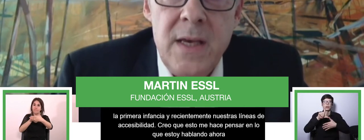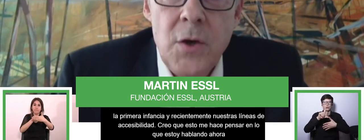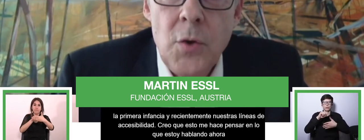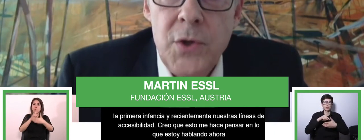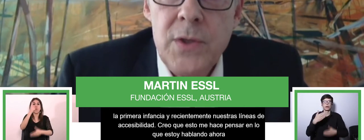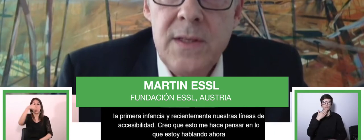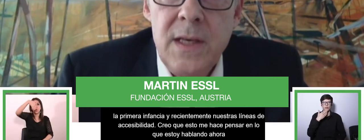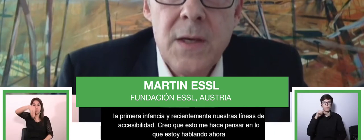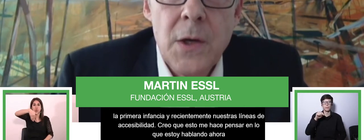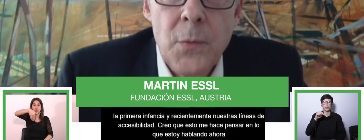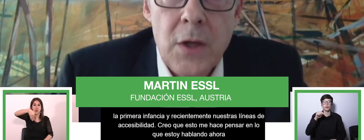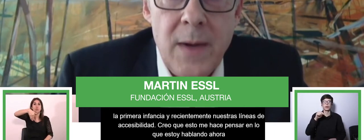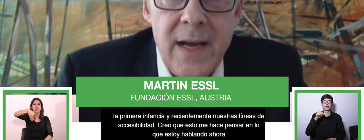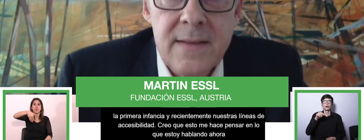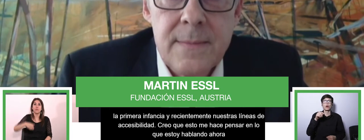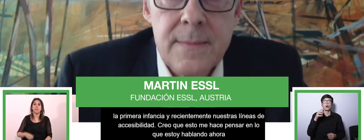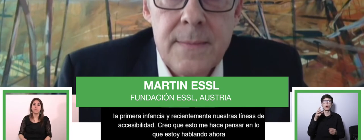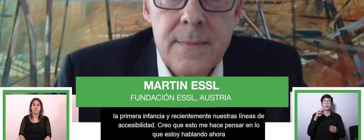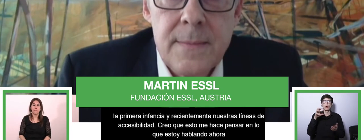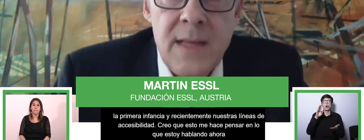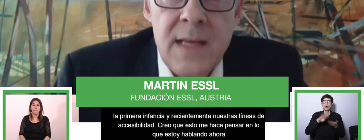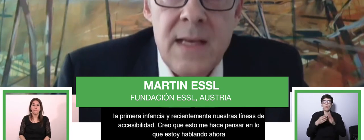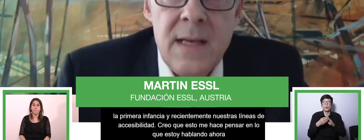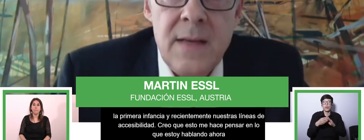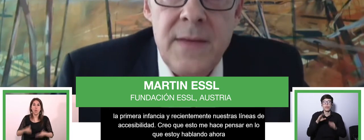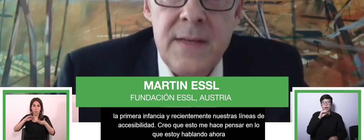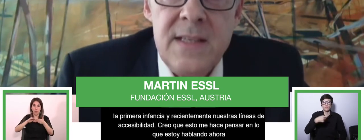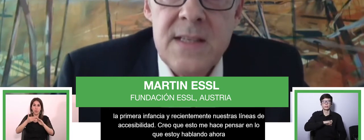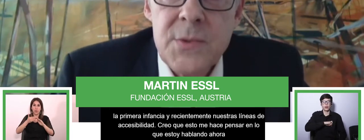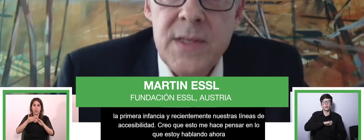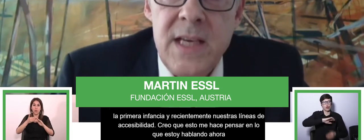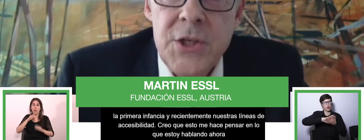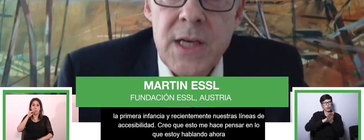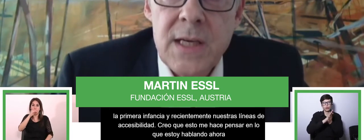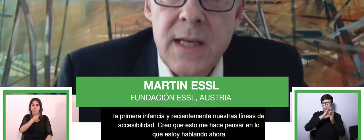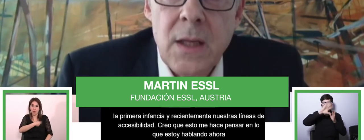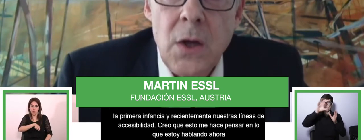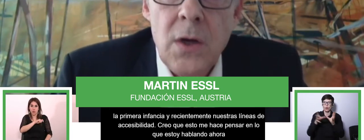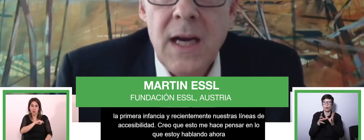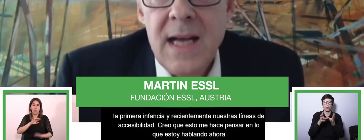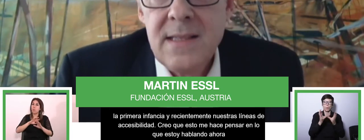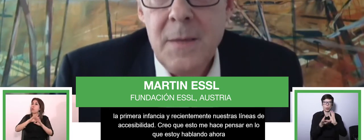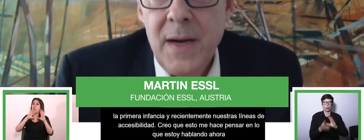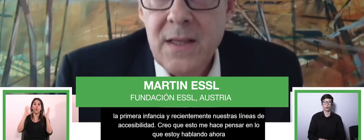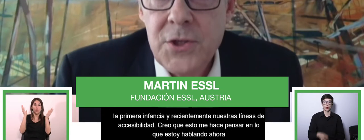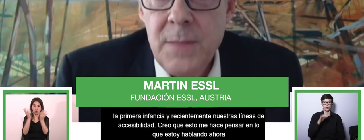en la comunidad de hispanoparlantes alrededor del mundo. Y esta